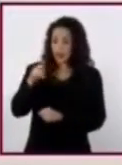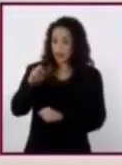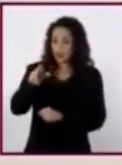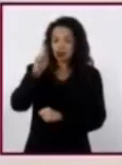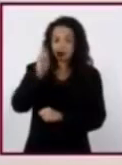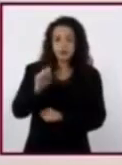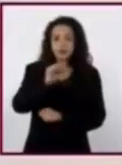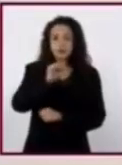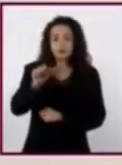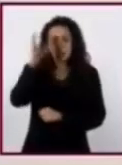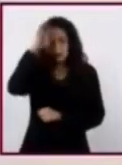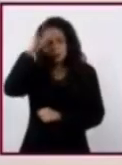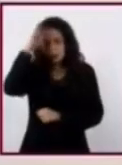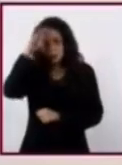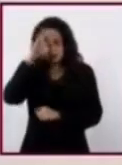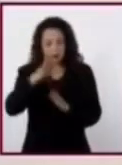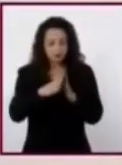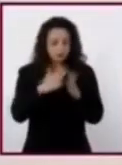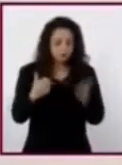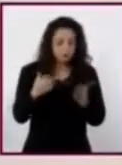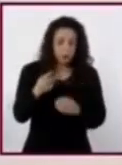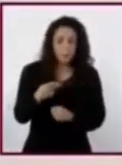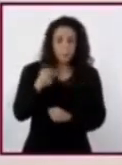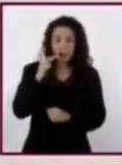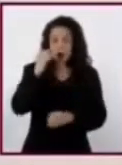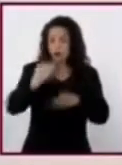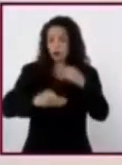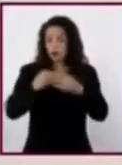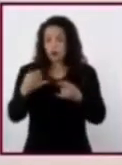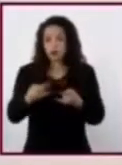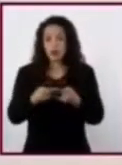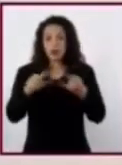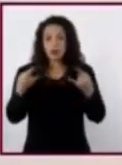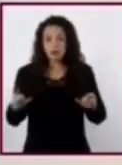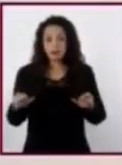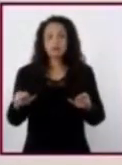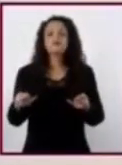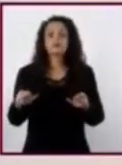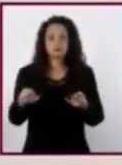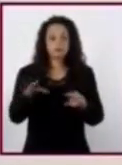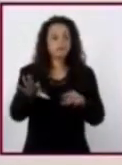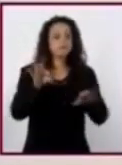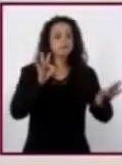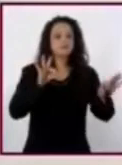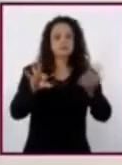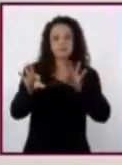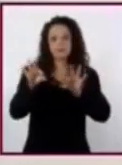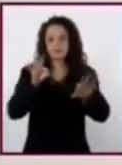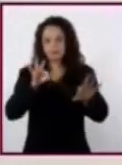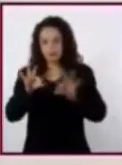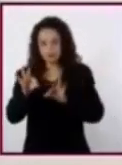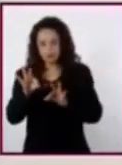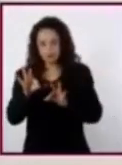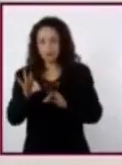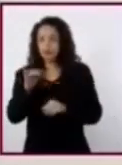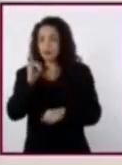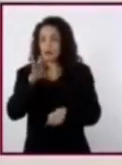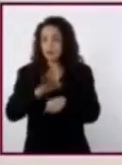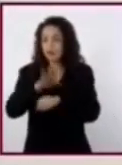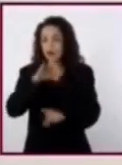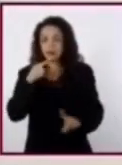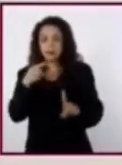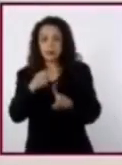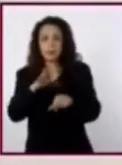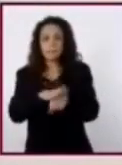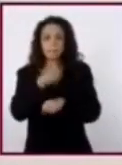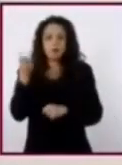científica. Sin embargo, toda historia es elección. Y lo es, principalmente por